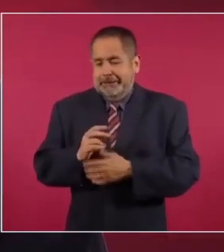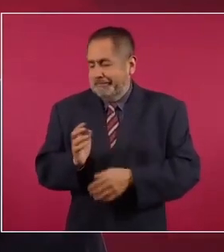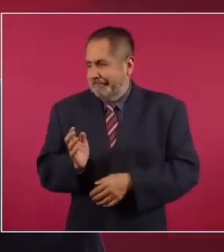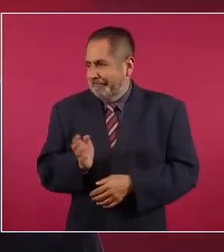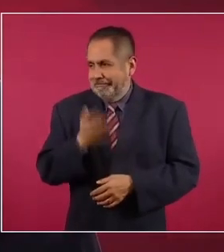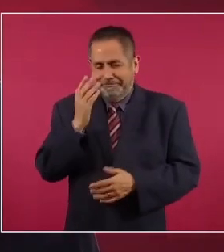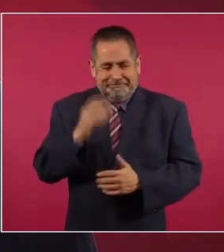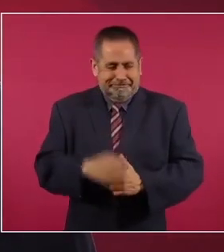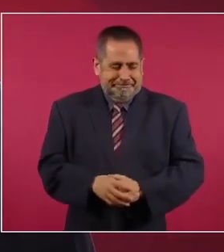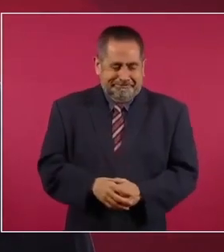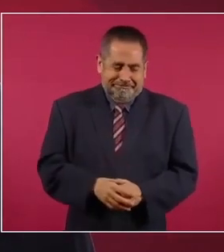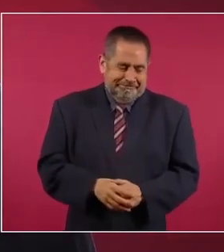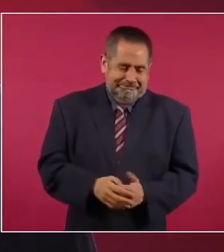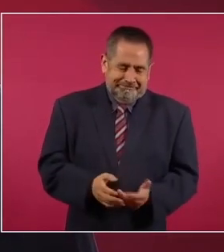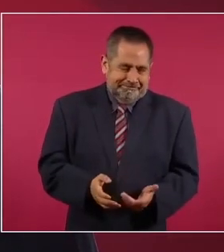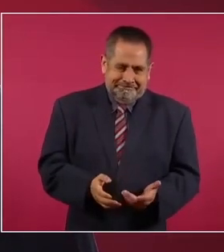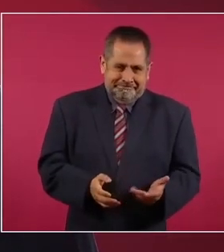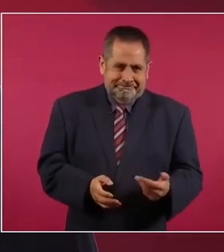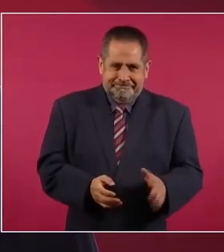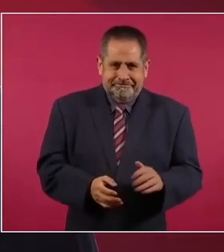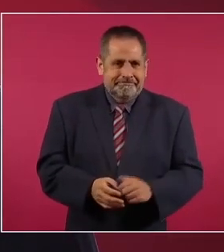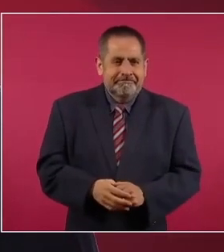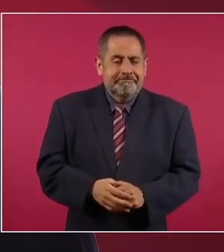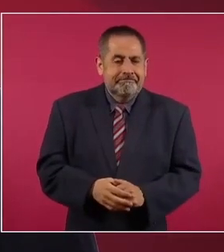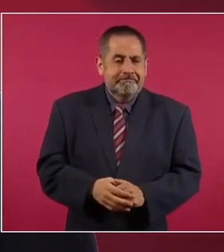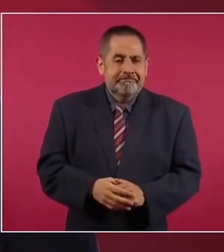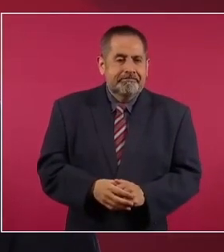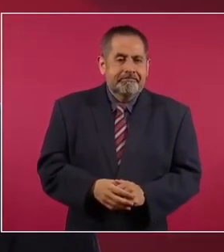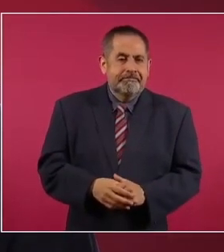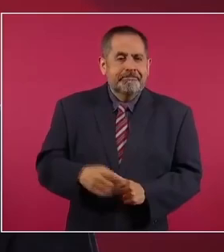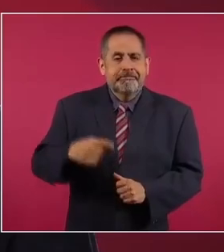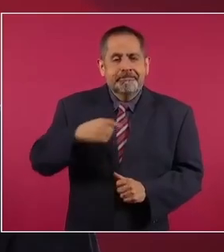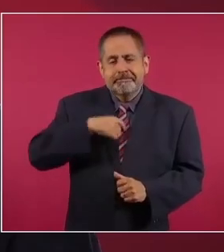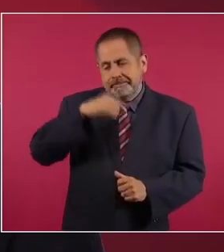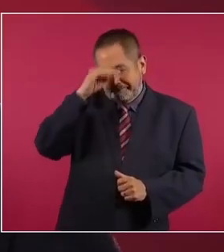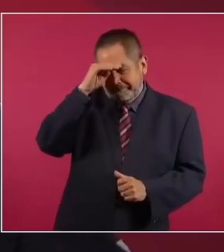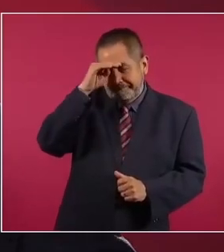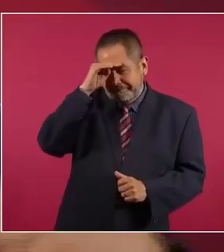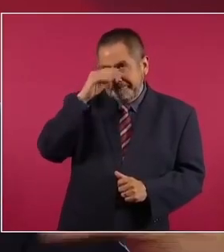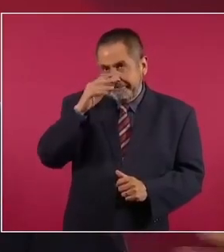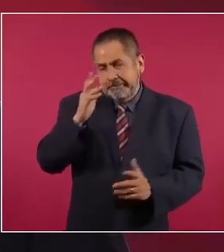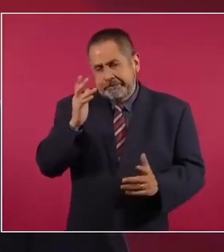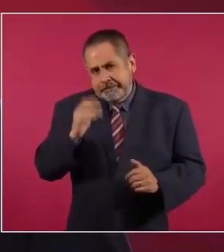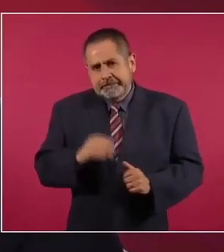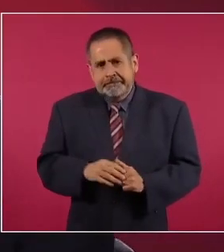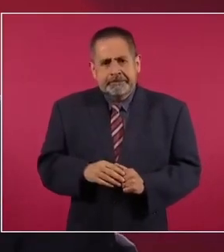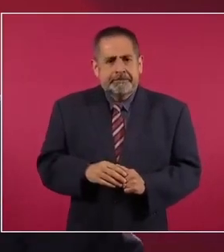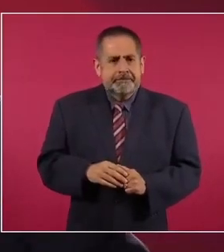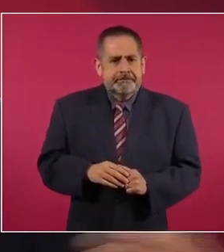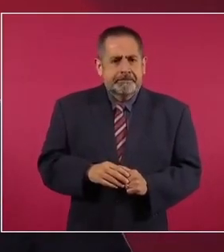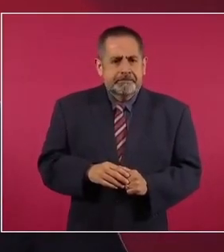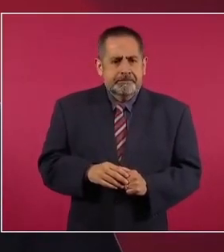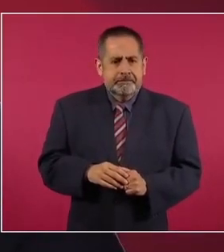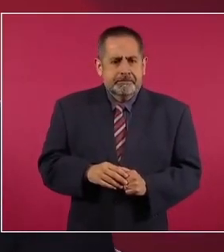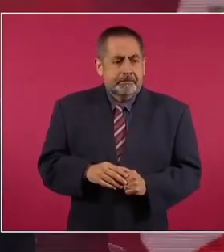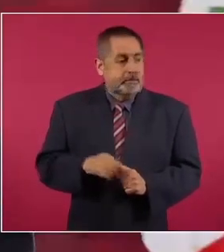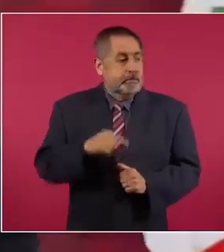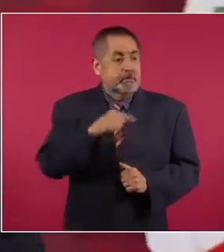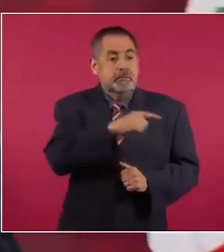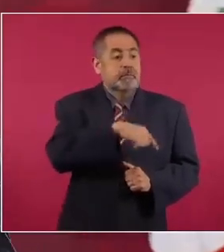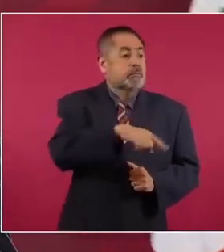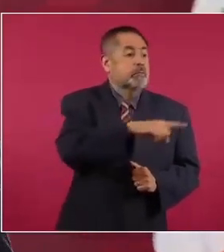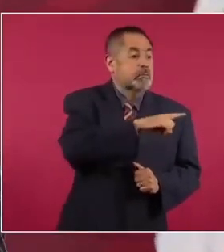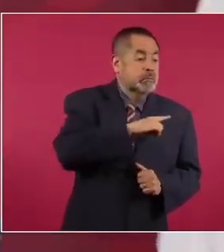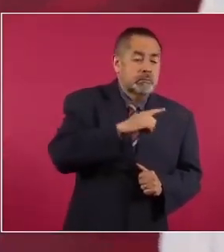pensando que es la gran nota.